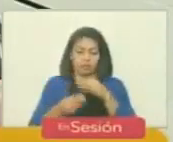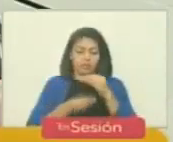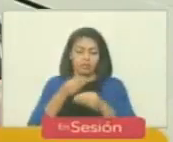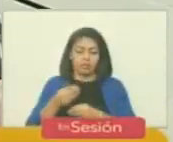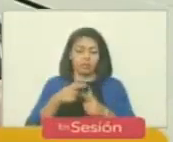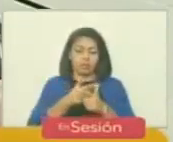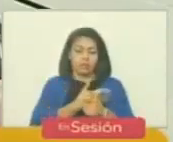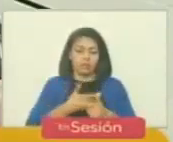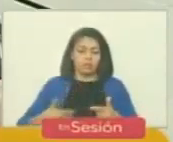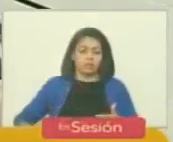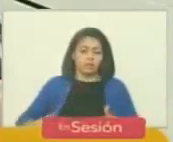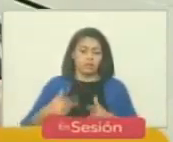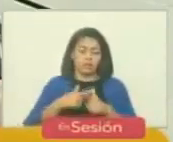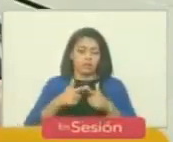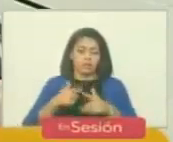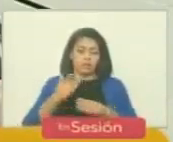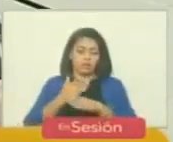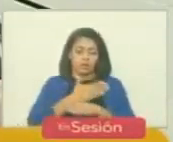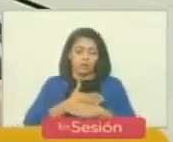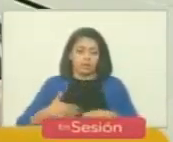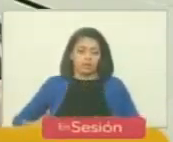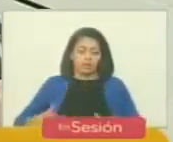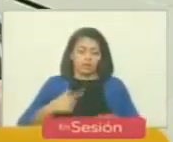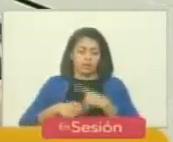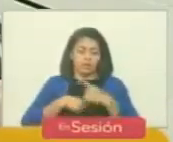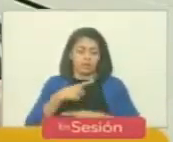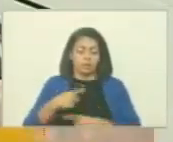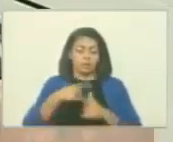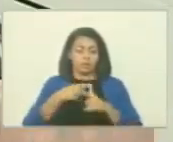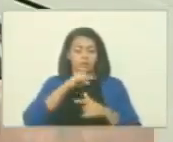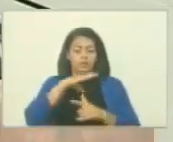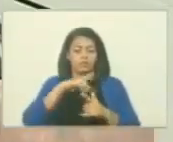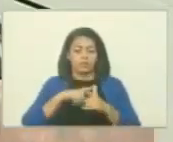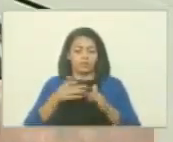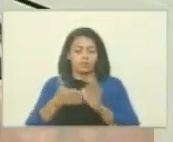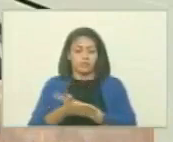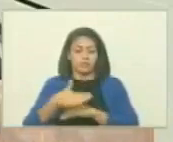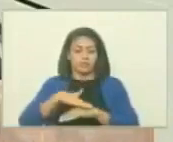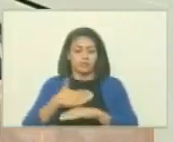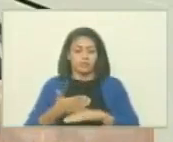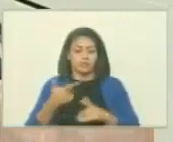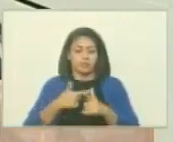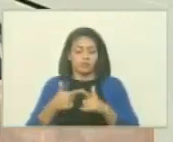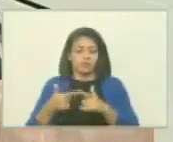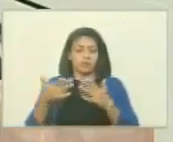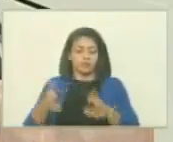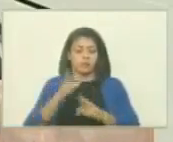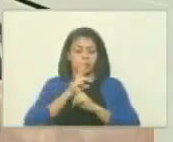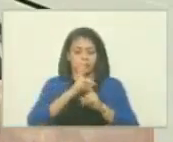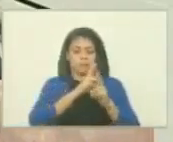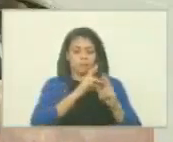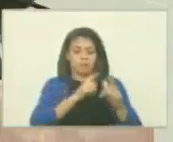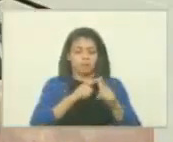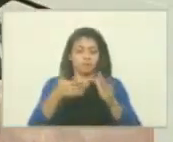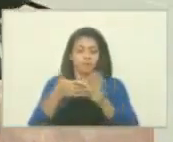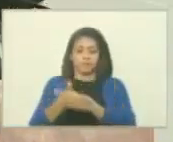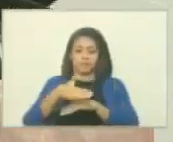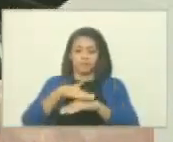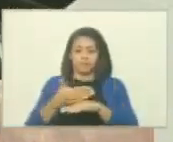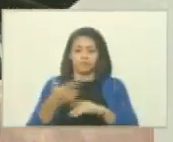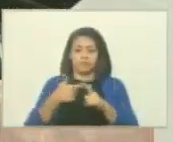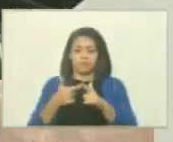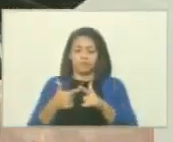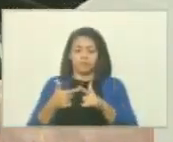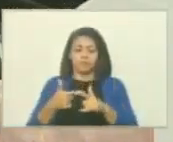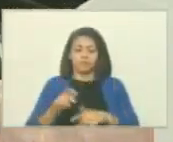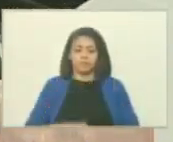presidentes han impedido presidentes que basen elecciones y nosotros la respuesta tenemos que darle en ese